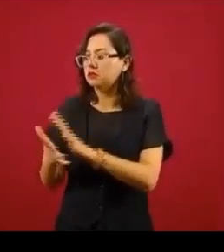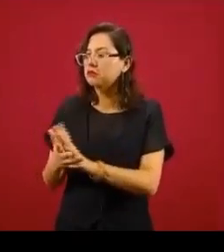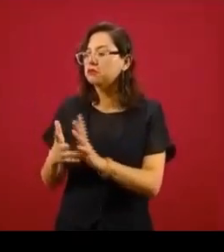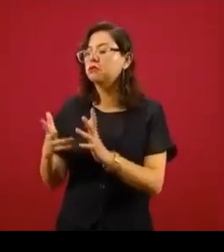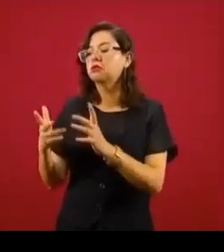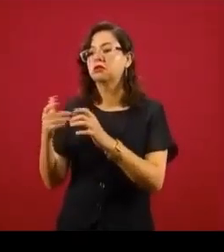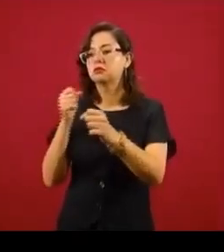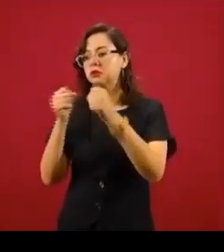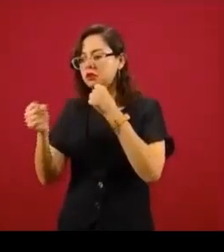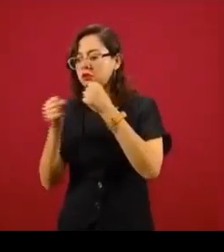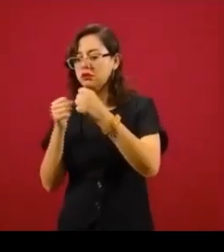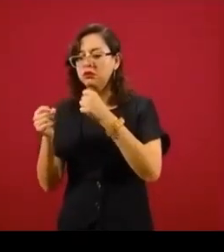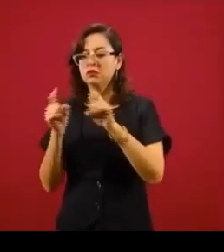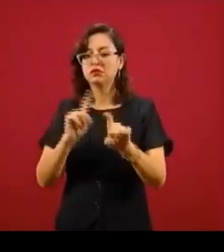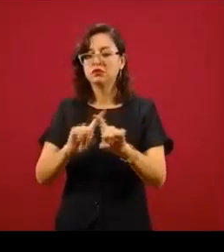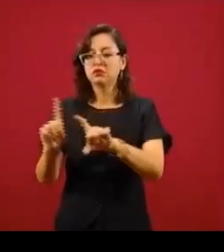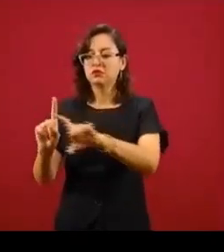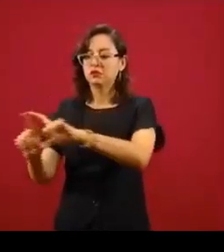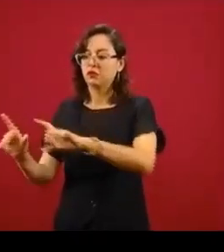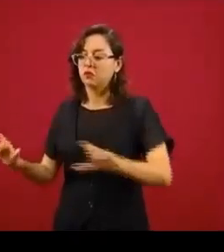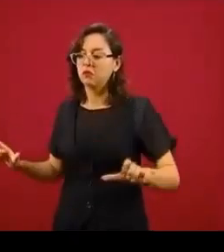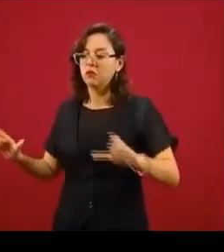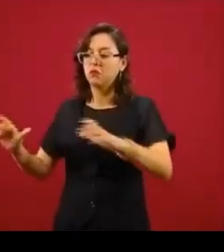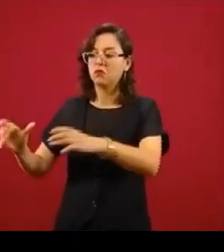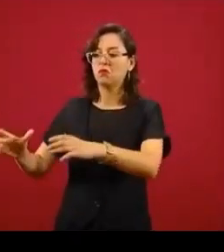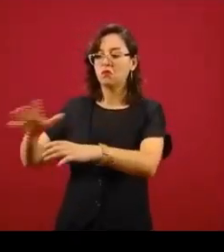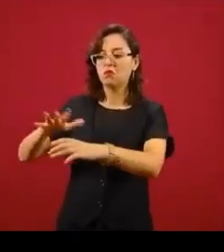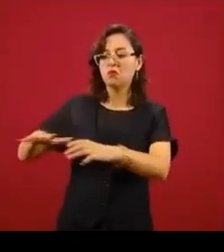clase política,